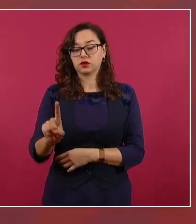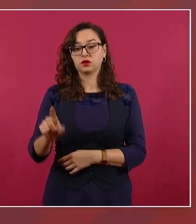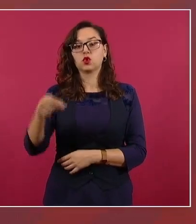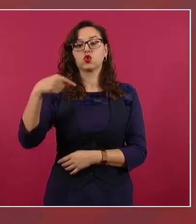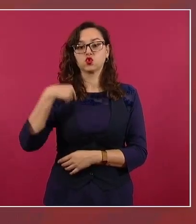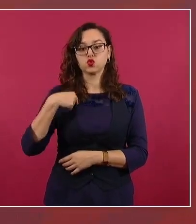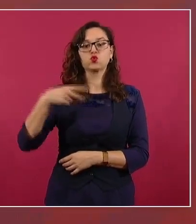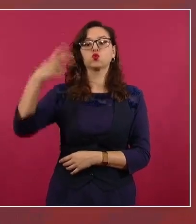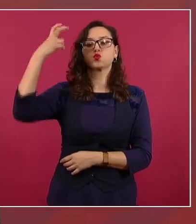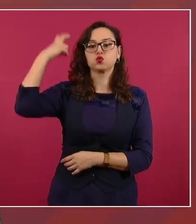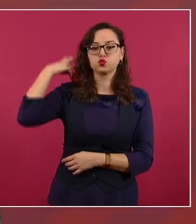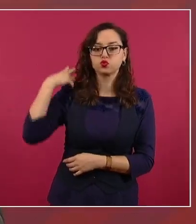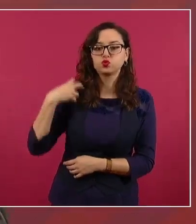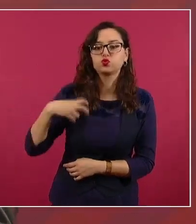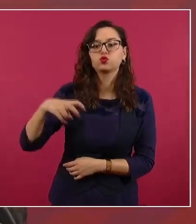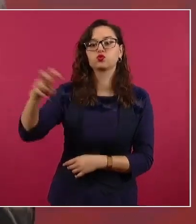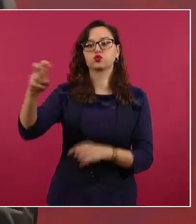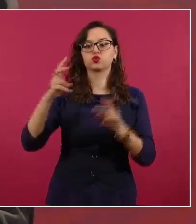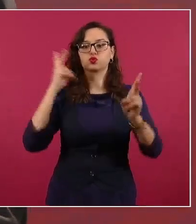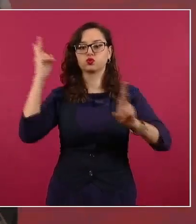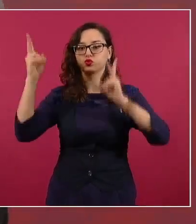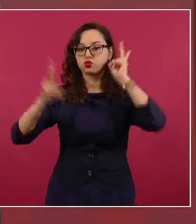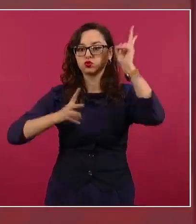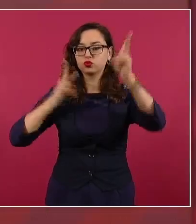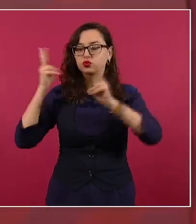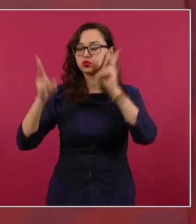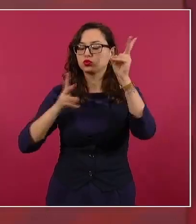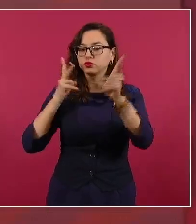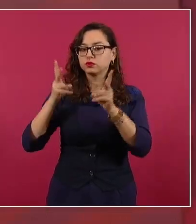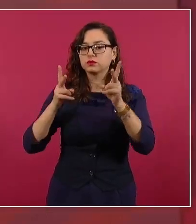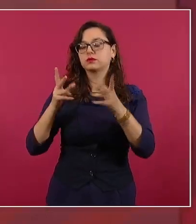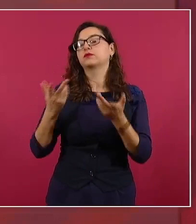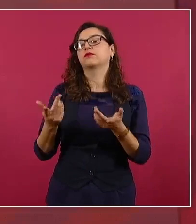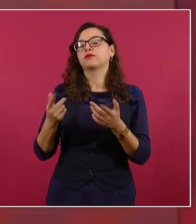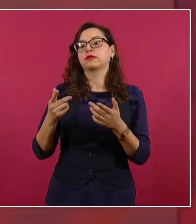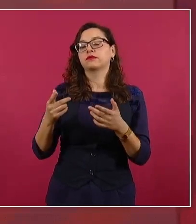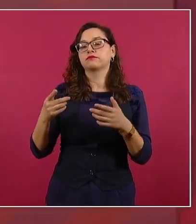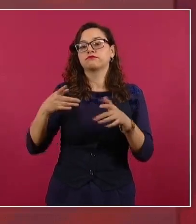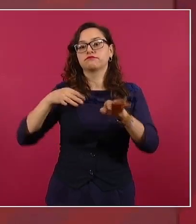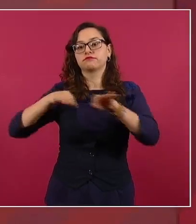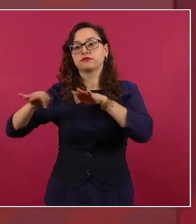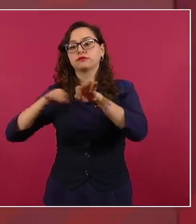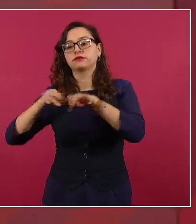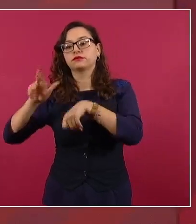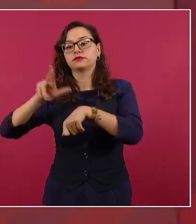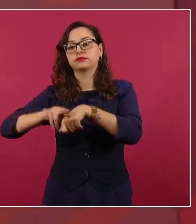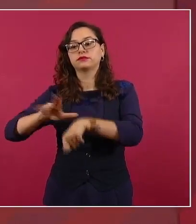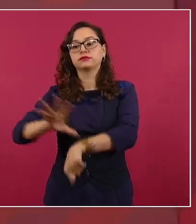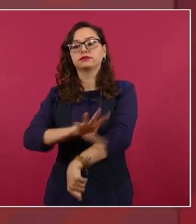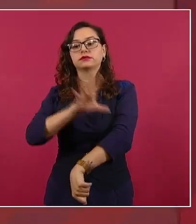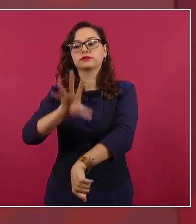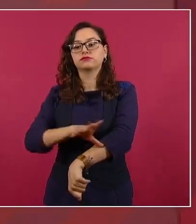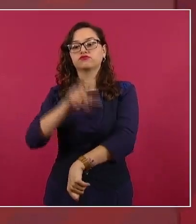voy a reunir con todos los trabajadores electricistas, y me a hacer una